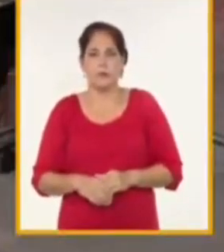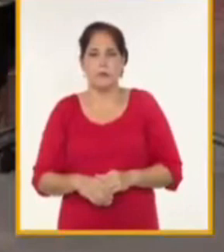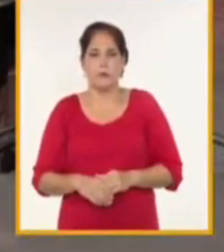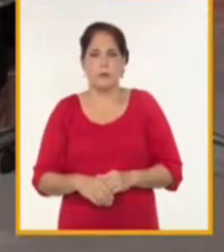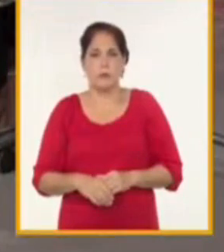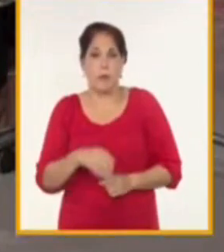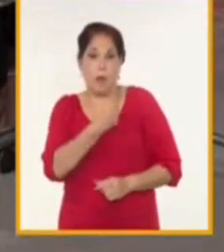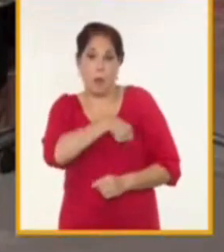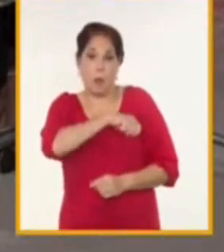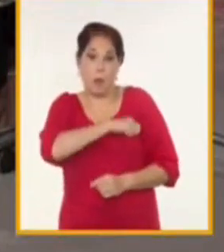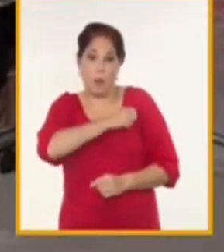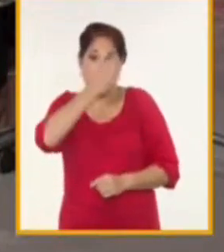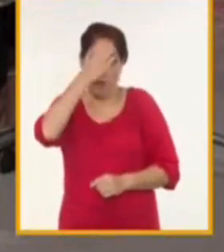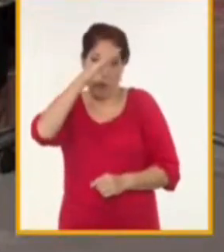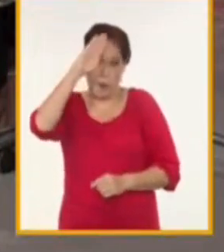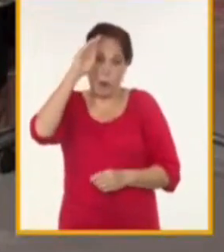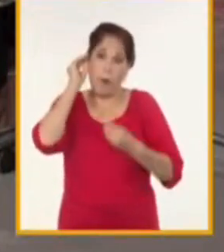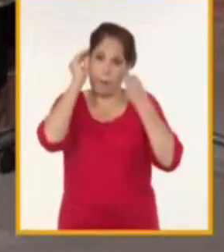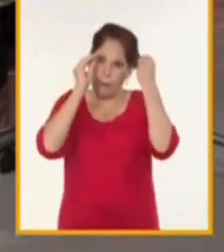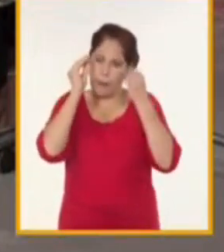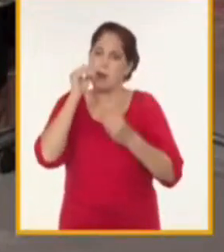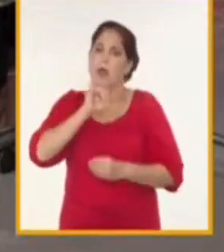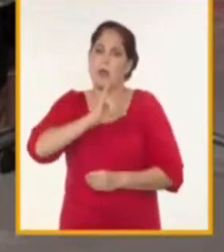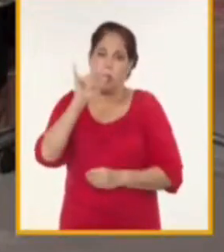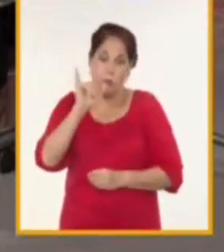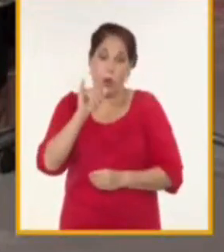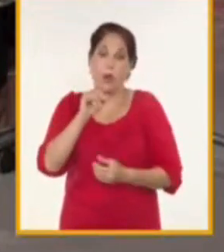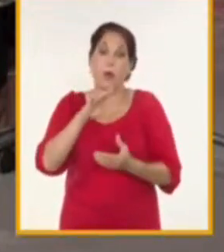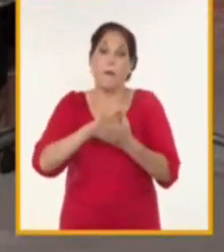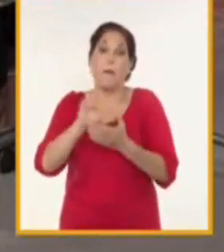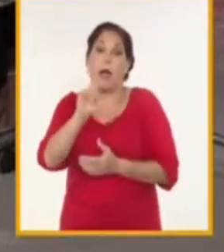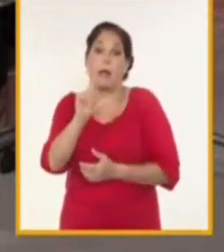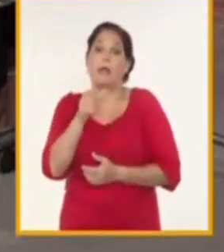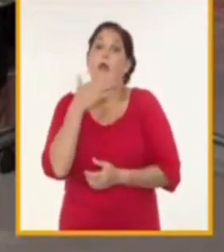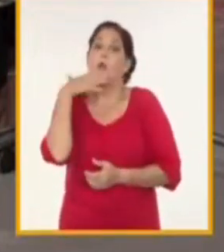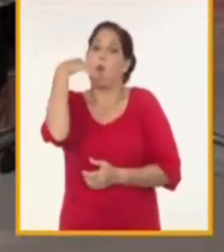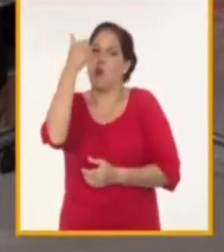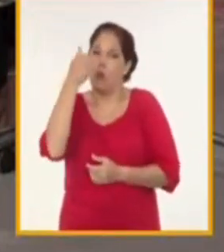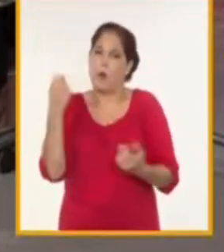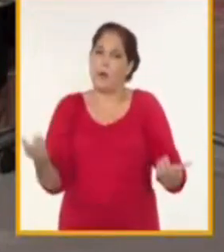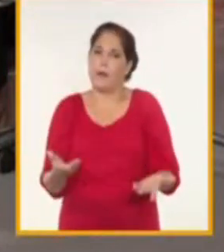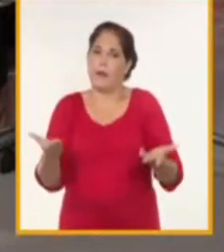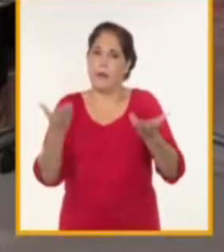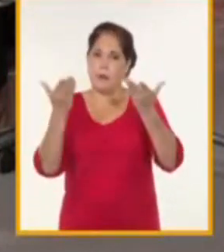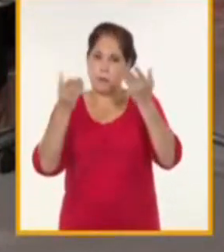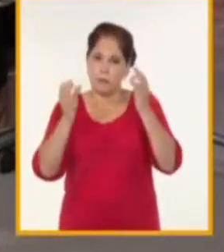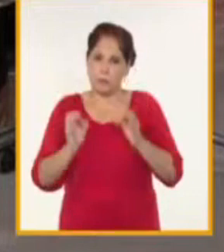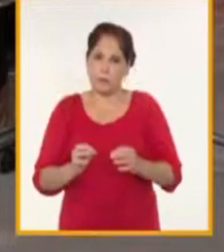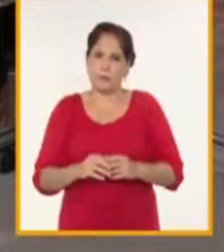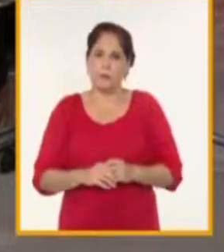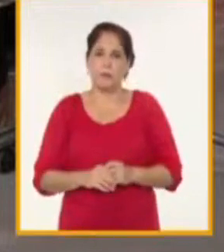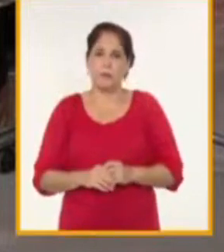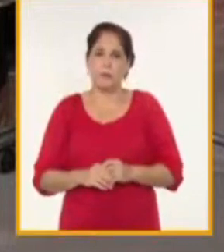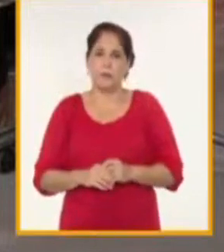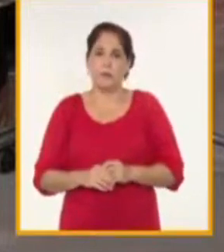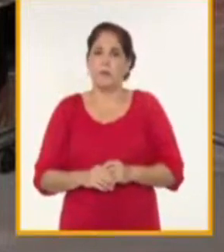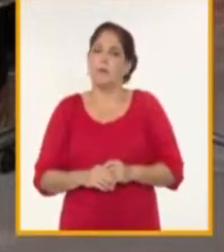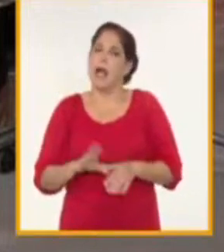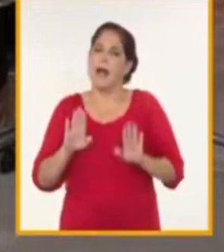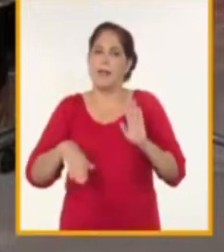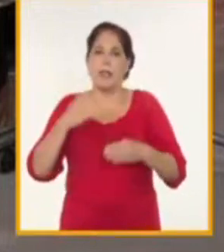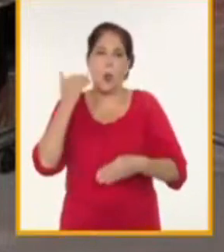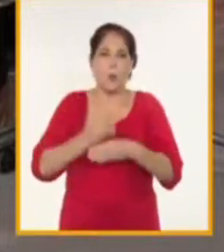supuesto el pueblo cubano que ve con muchas esperanzas siempre el trabajo de la zona especial de desarrollo Mariel y aún con todos los obstáculos